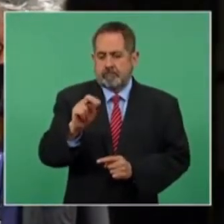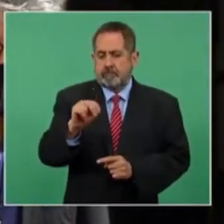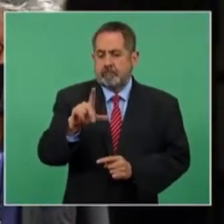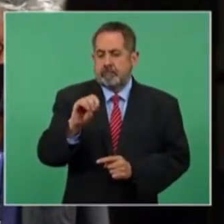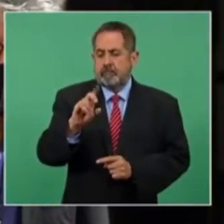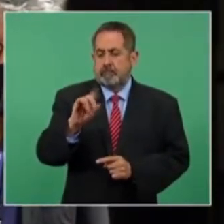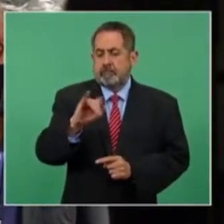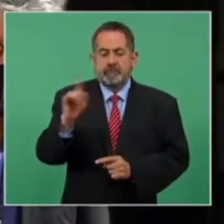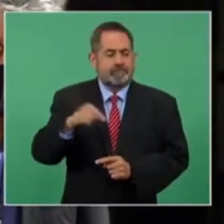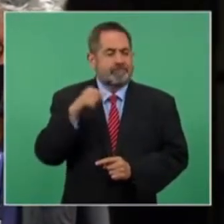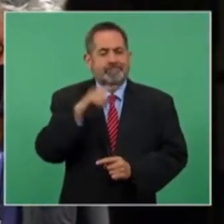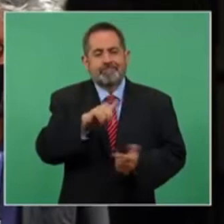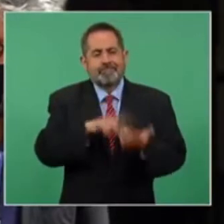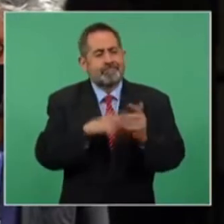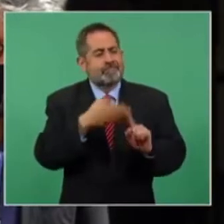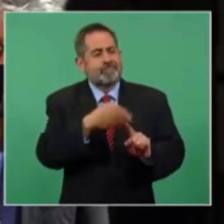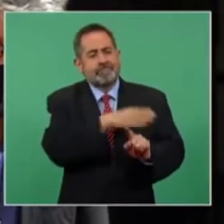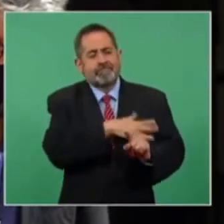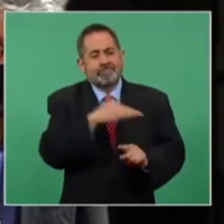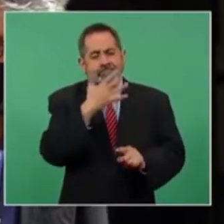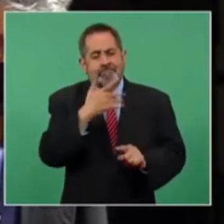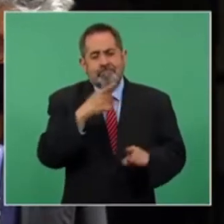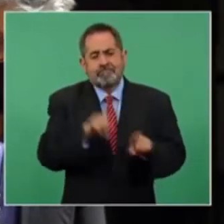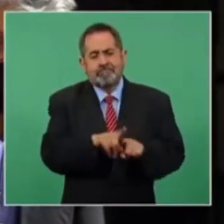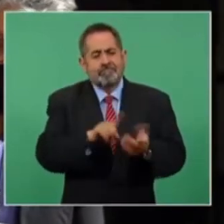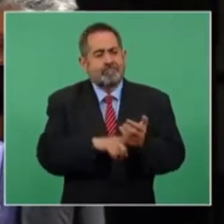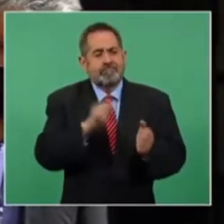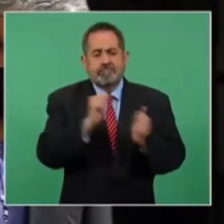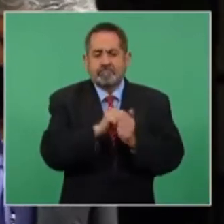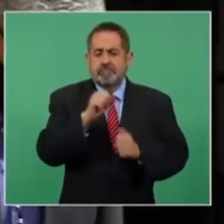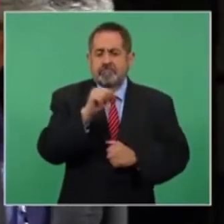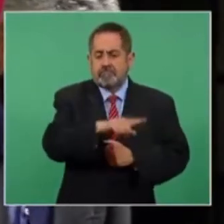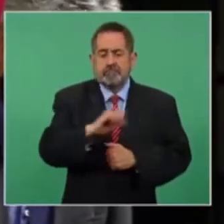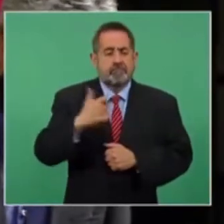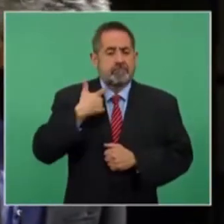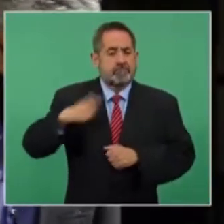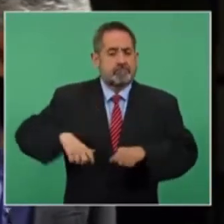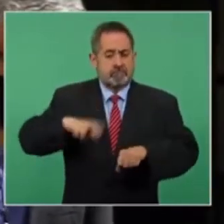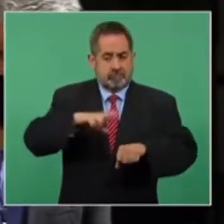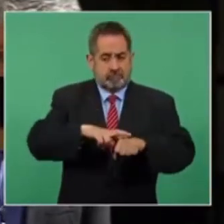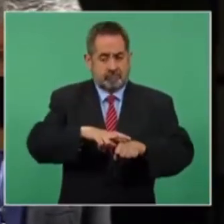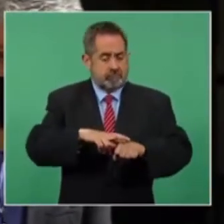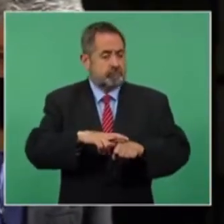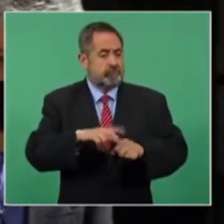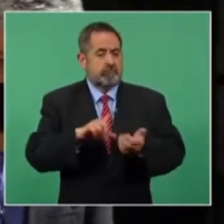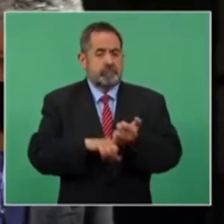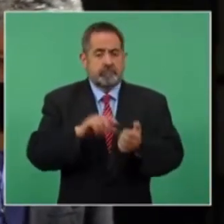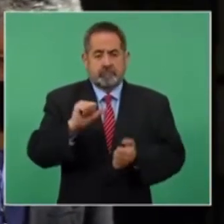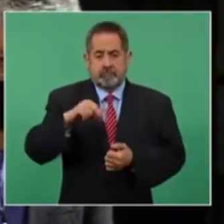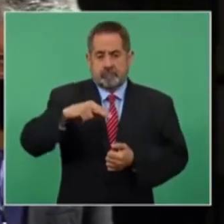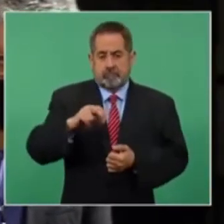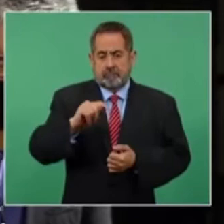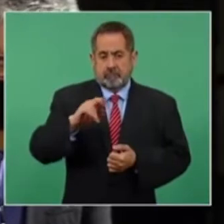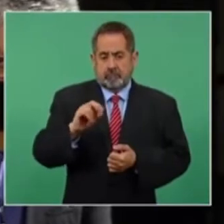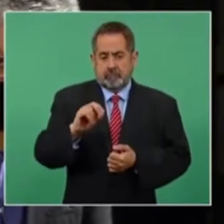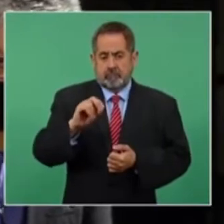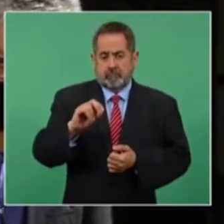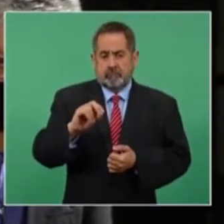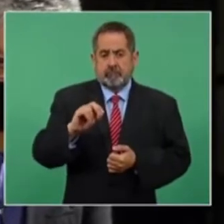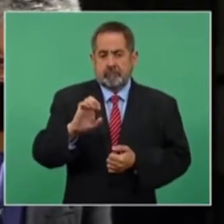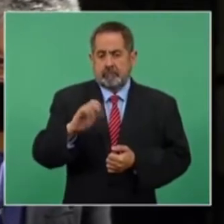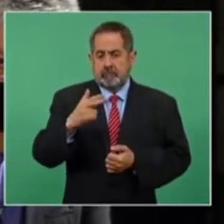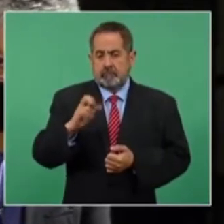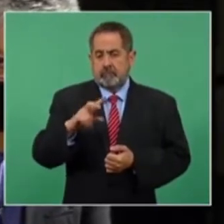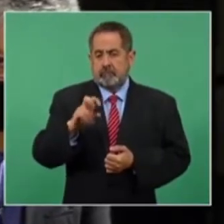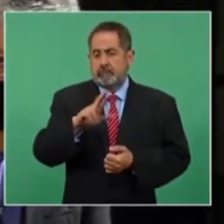quien en su momento, junto con el exgobernador Antonio Echeverría, pues